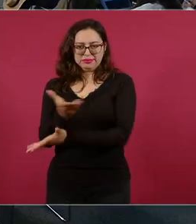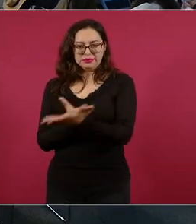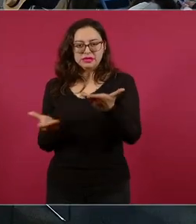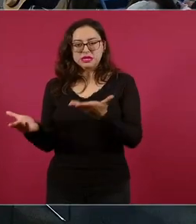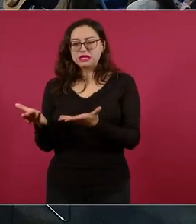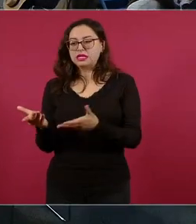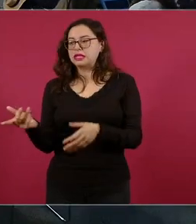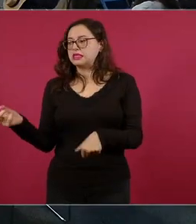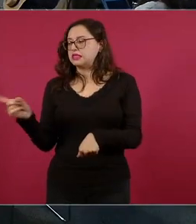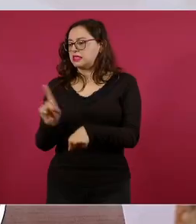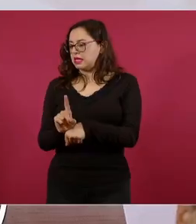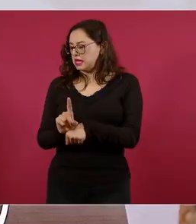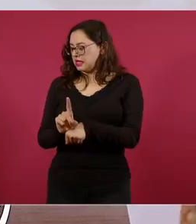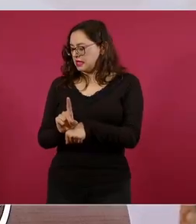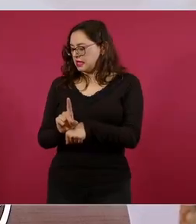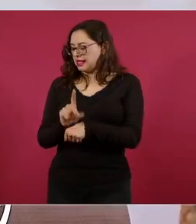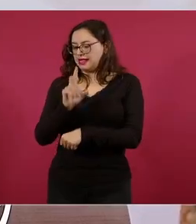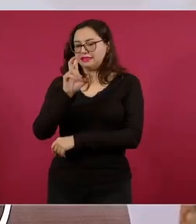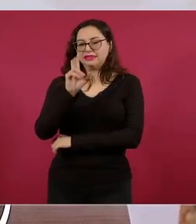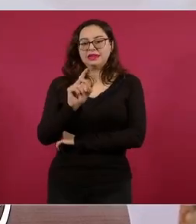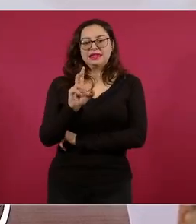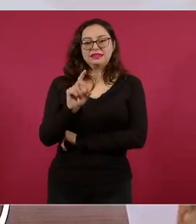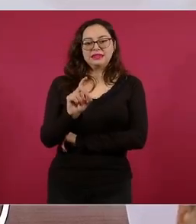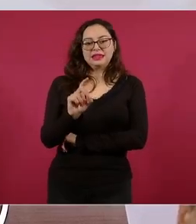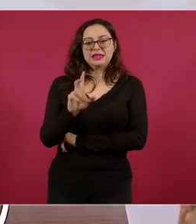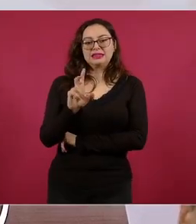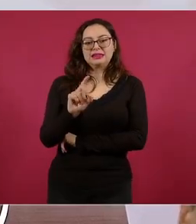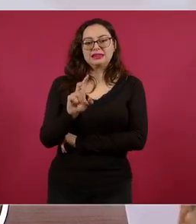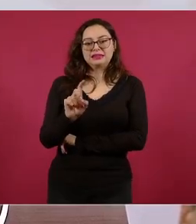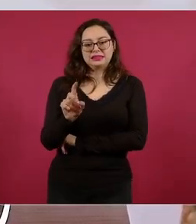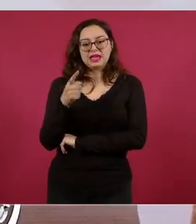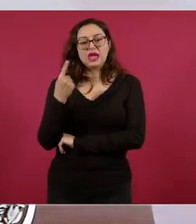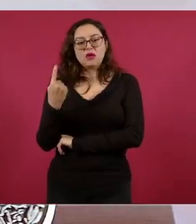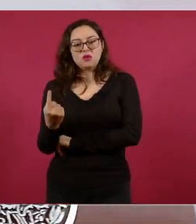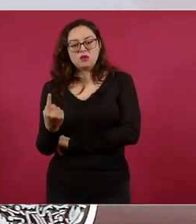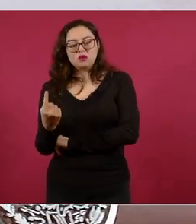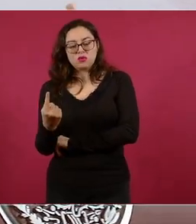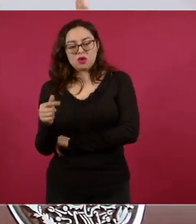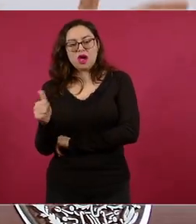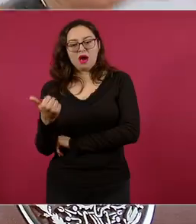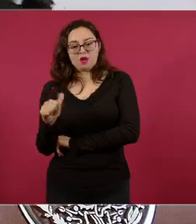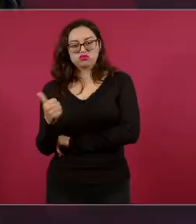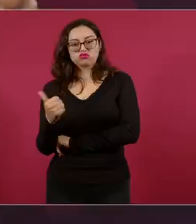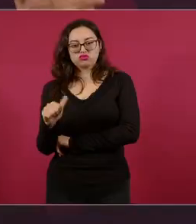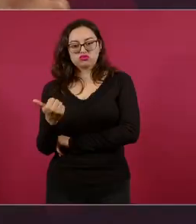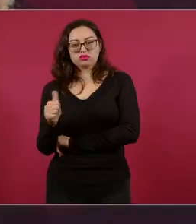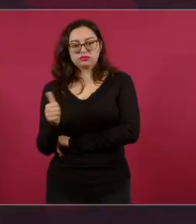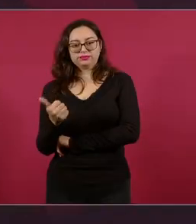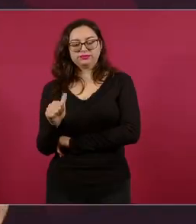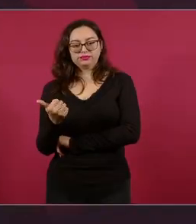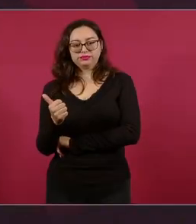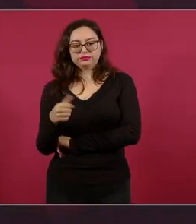30 y 31. Vamos a empezar aquí